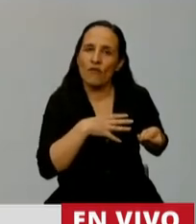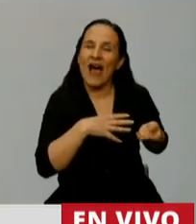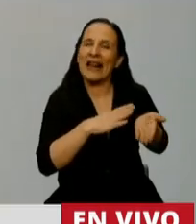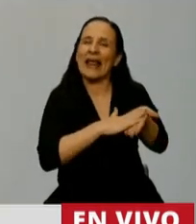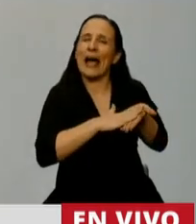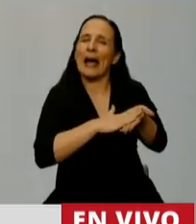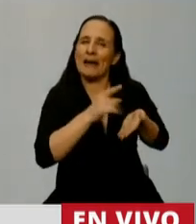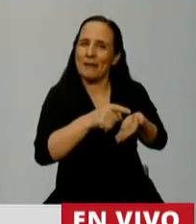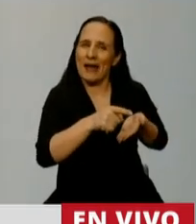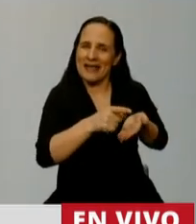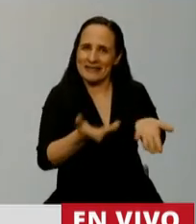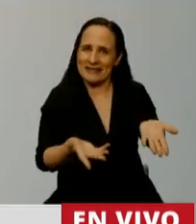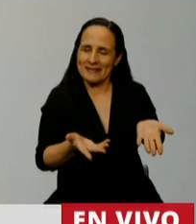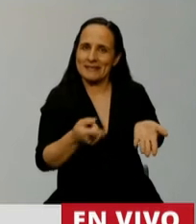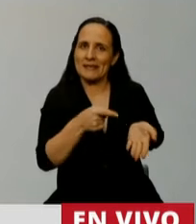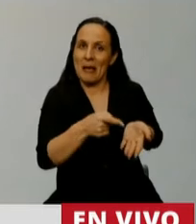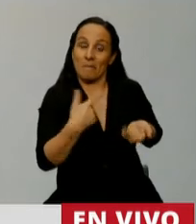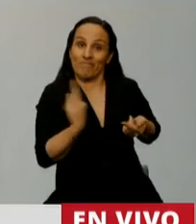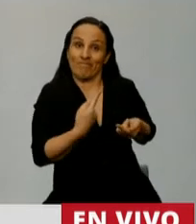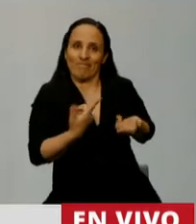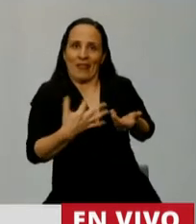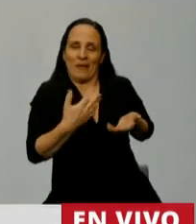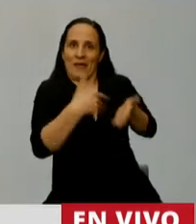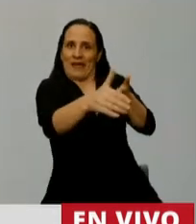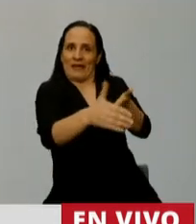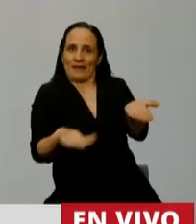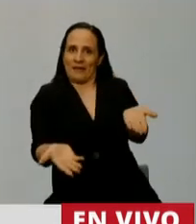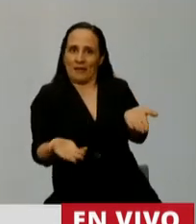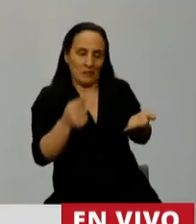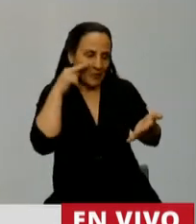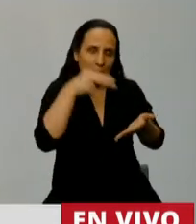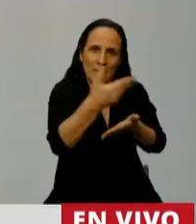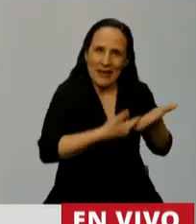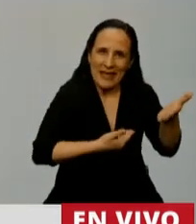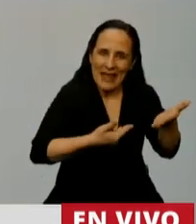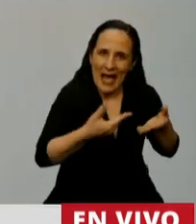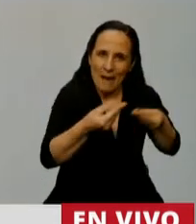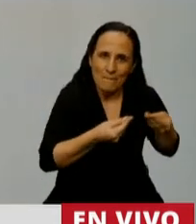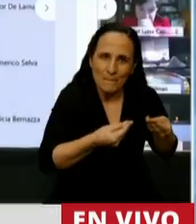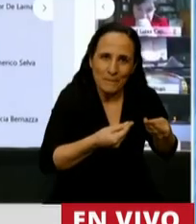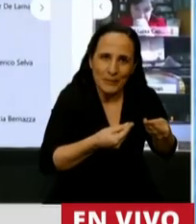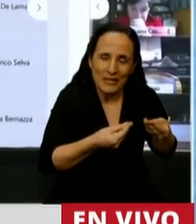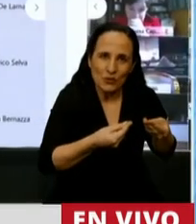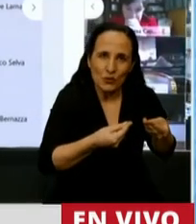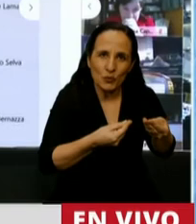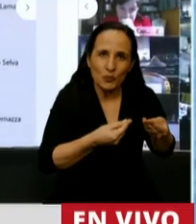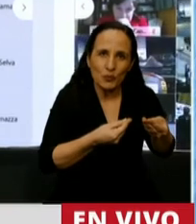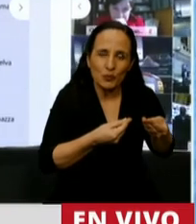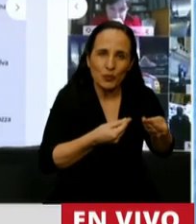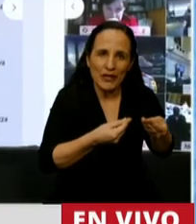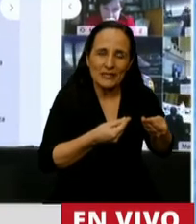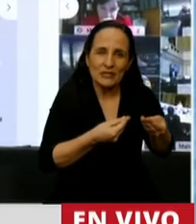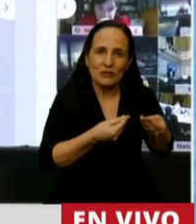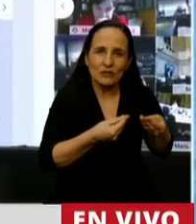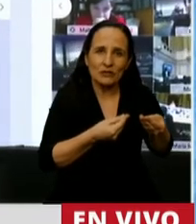embargo, cuando uno mira este presupuesto en la voluntad de colaborar,